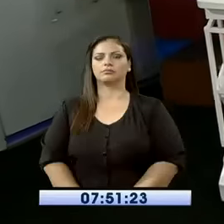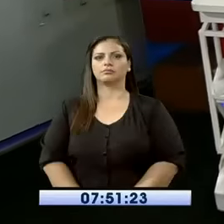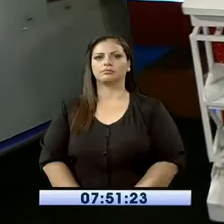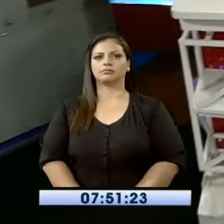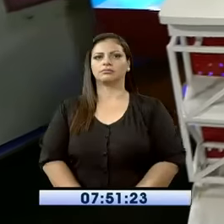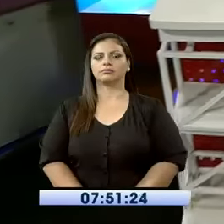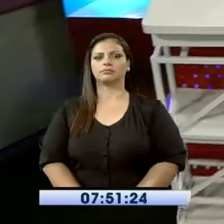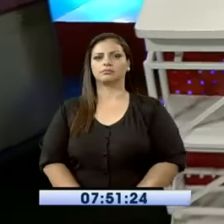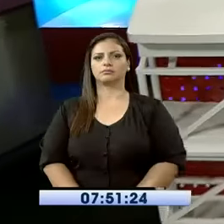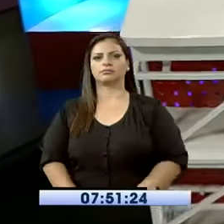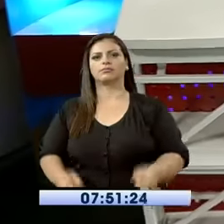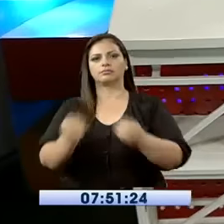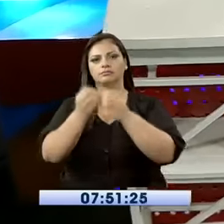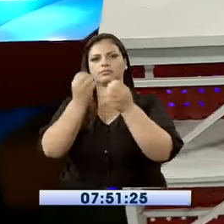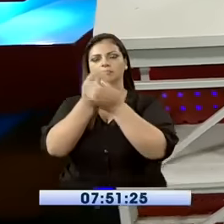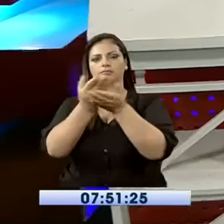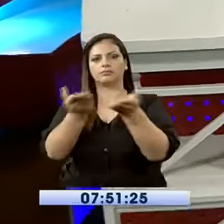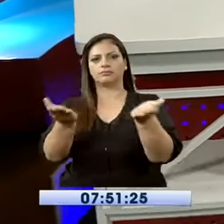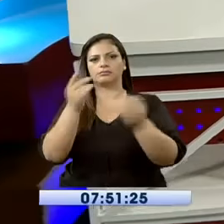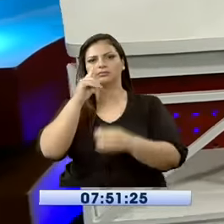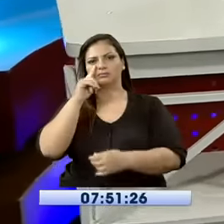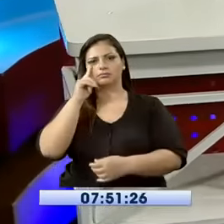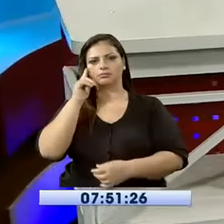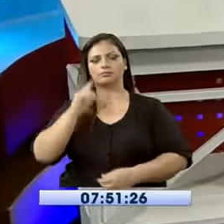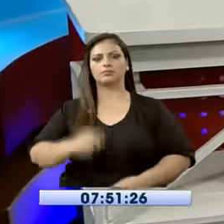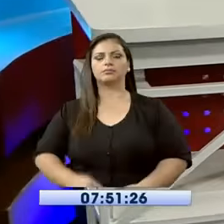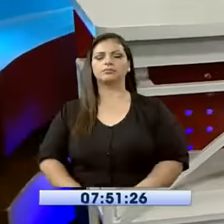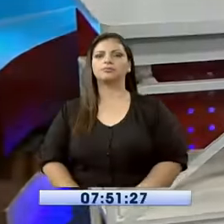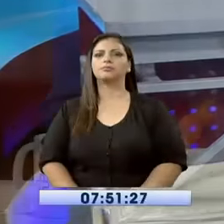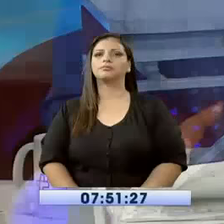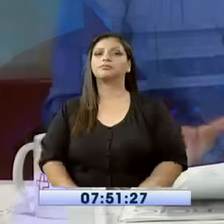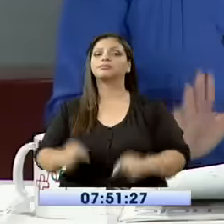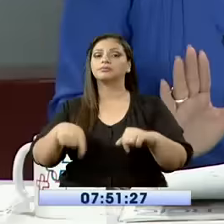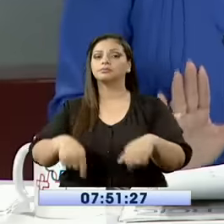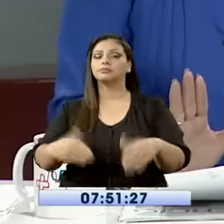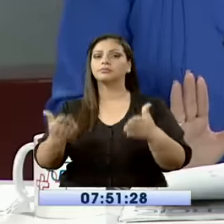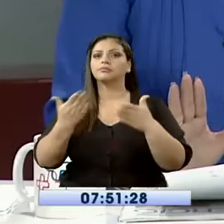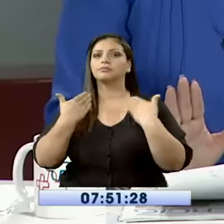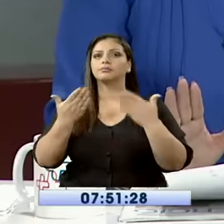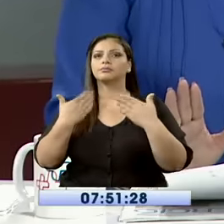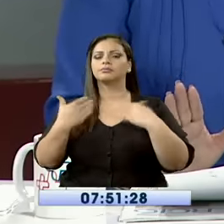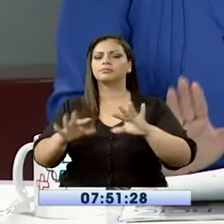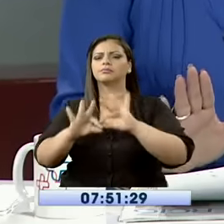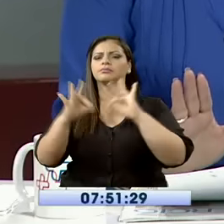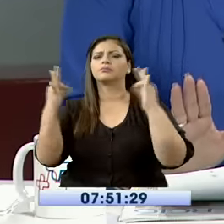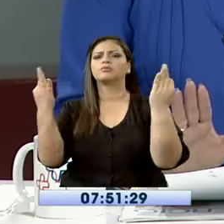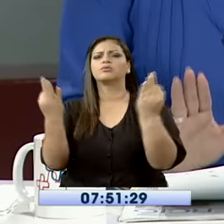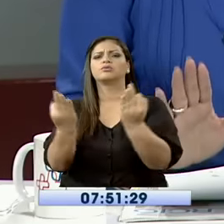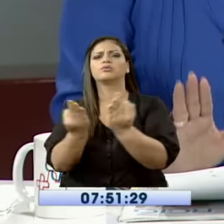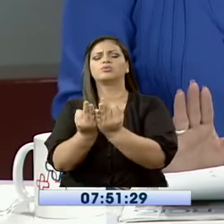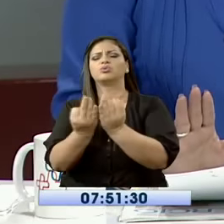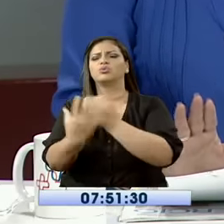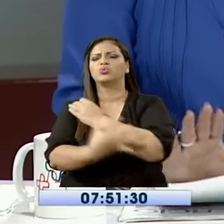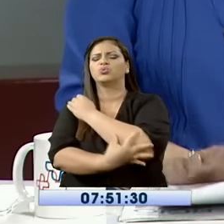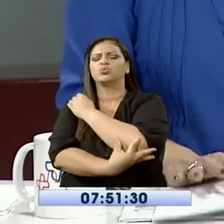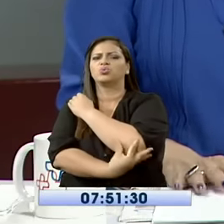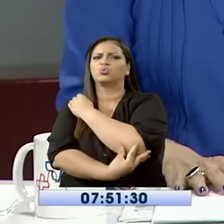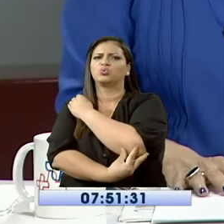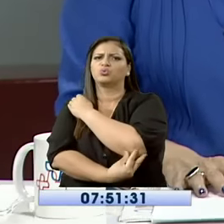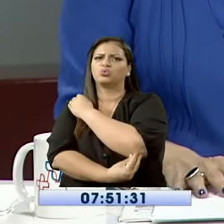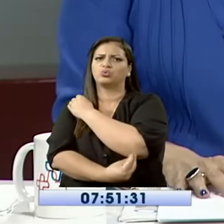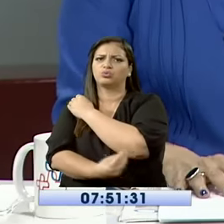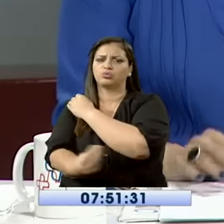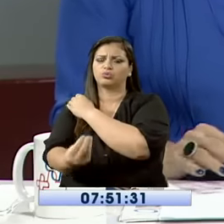Estamos de vuelta con más información para ustedes, para contarles que aquí en Guayaquil, una humilde familia fue desalojada de la